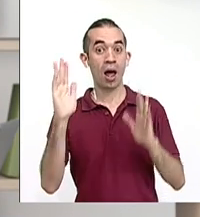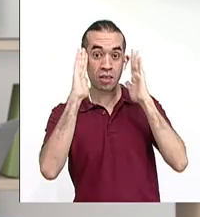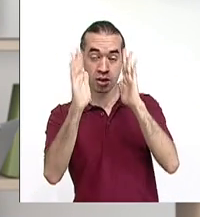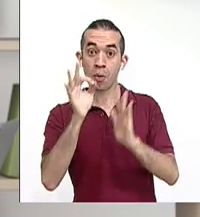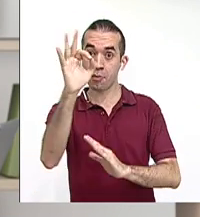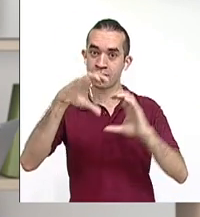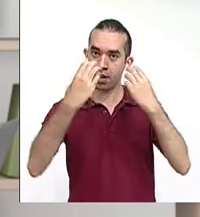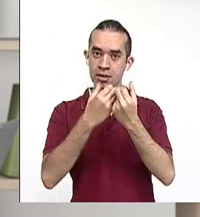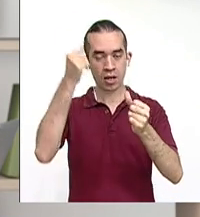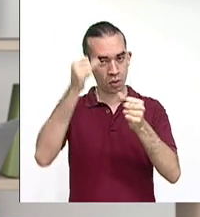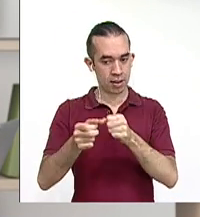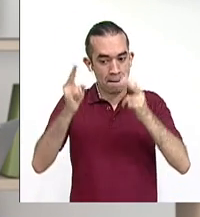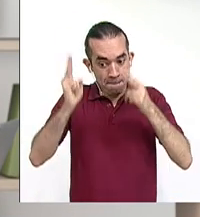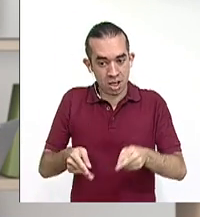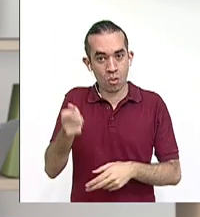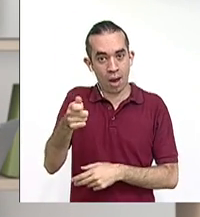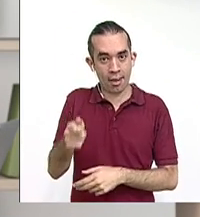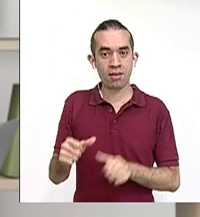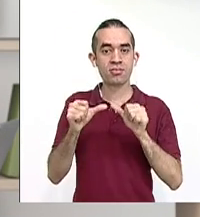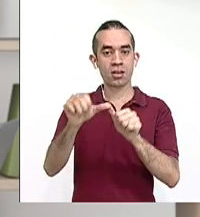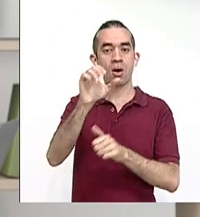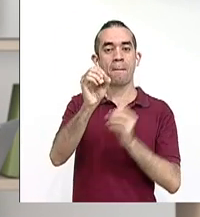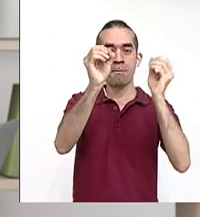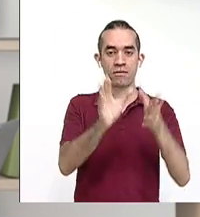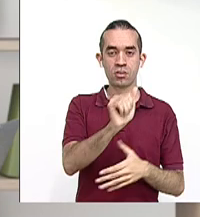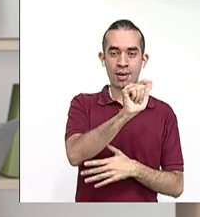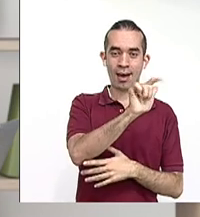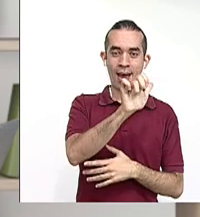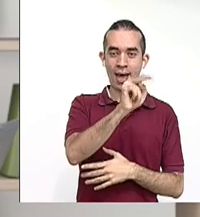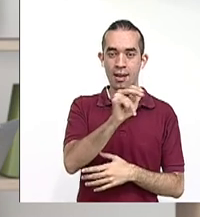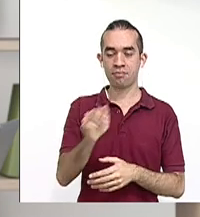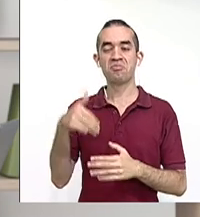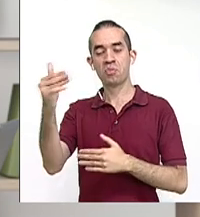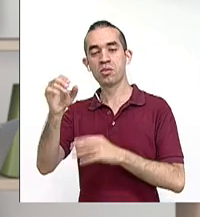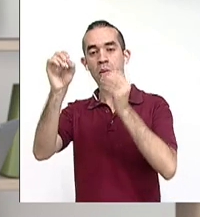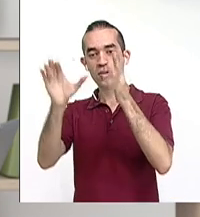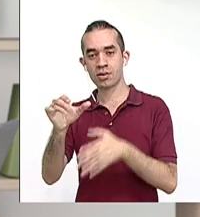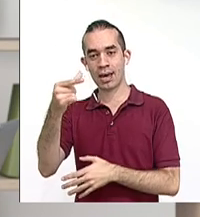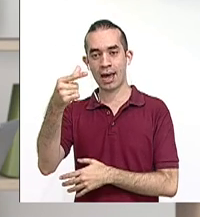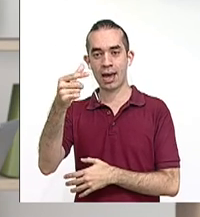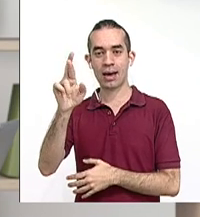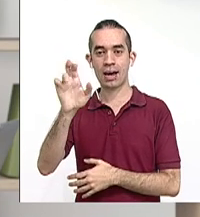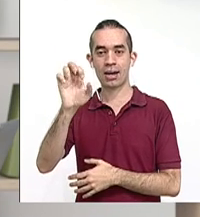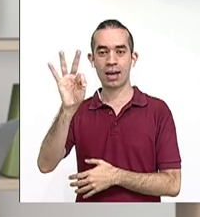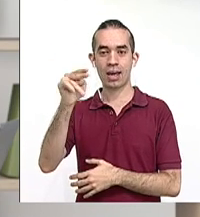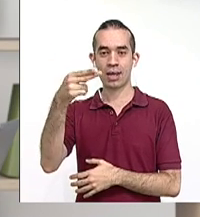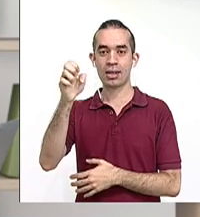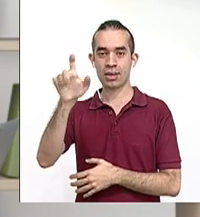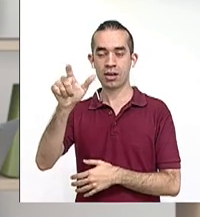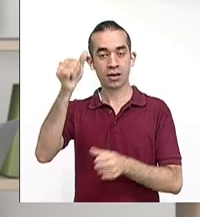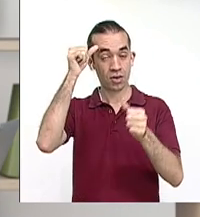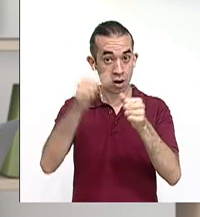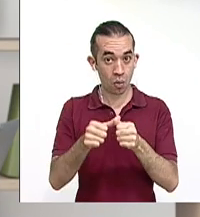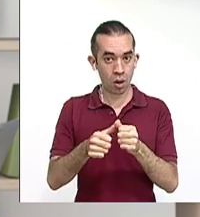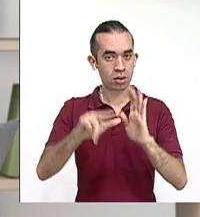aquí en este canal porque sigue el profe Alan y más tarde la profe Gretel. Recuerden cumplir con todas las normas, continuar